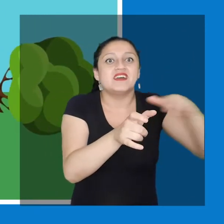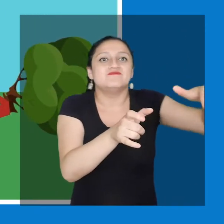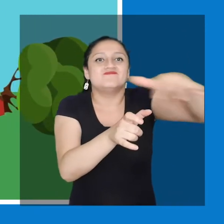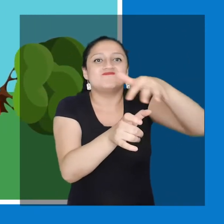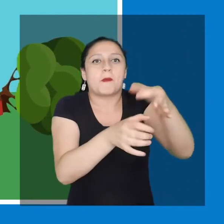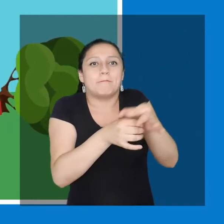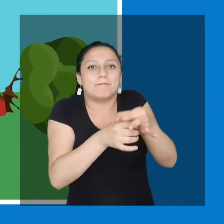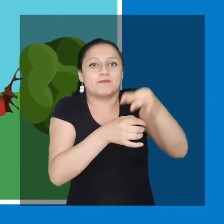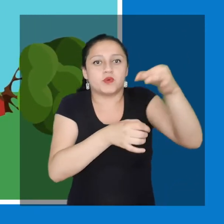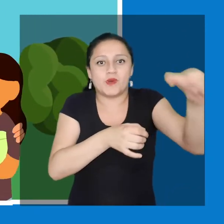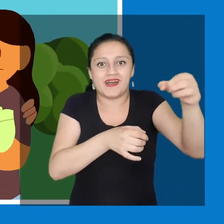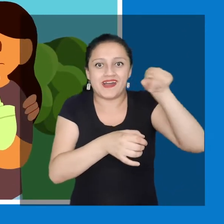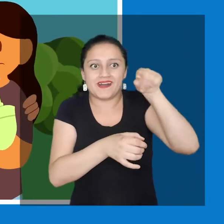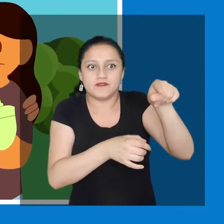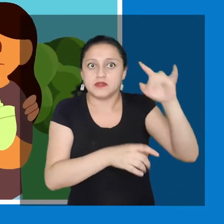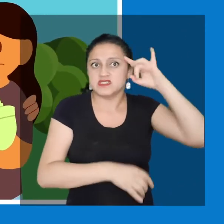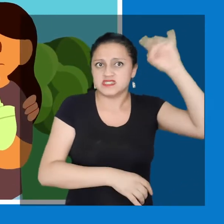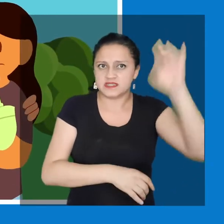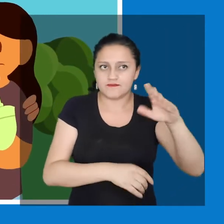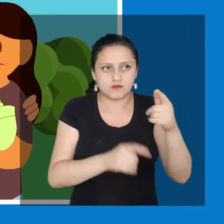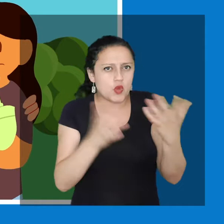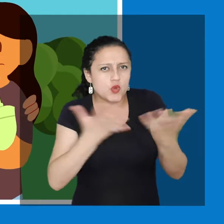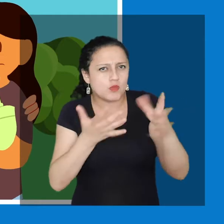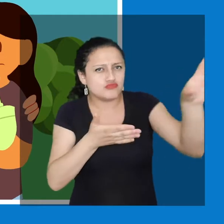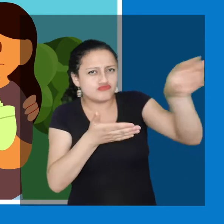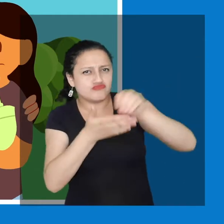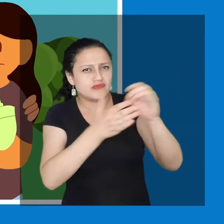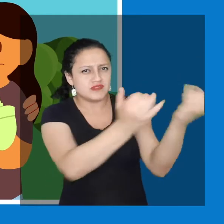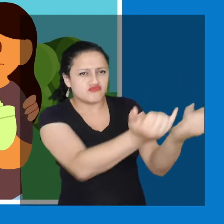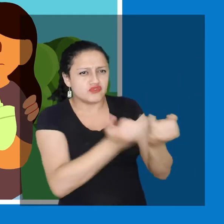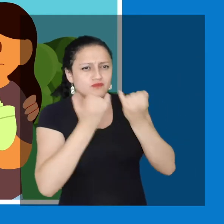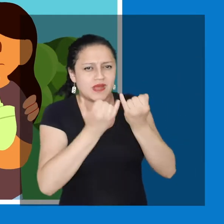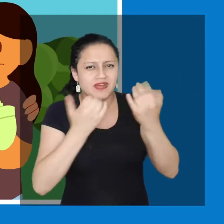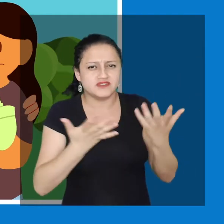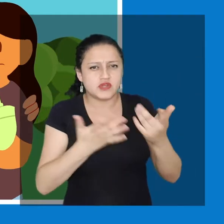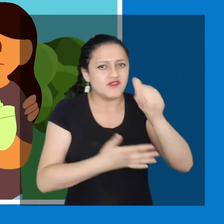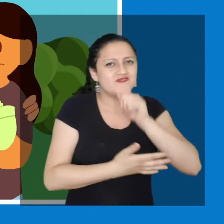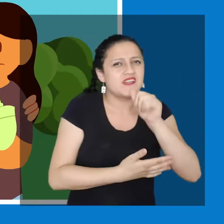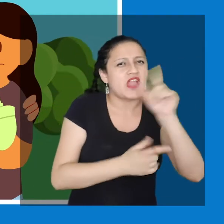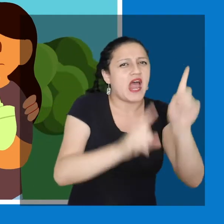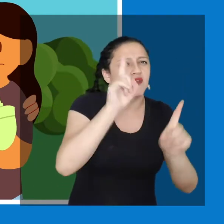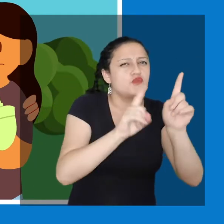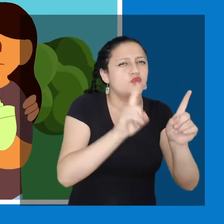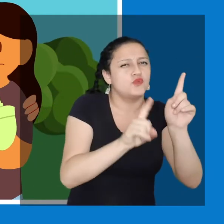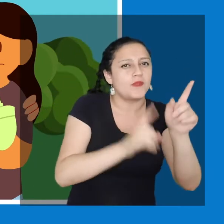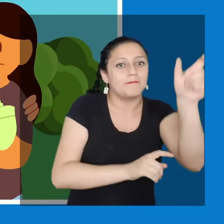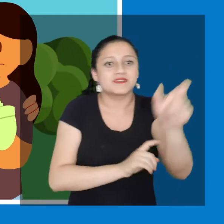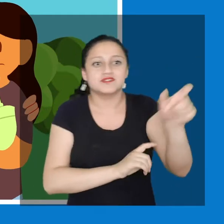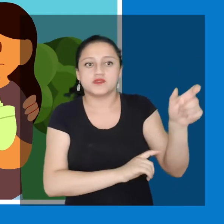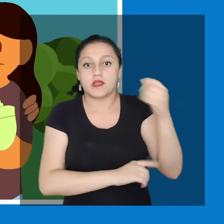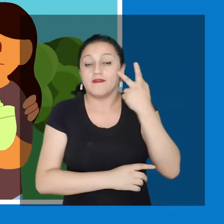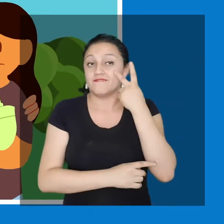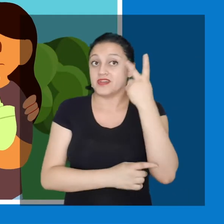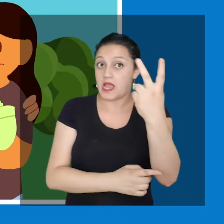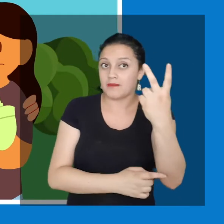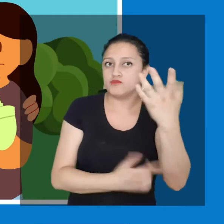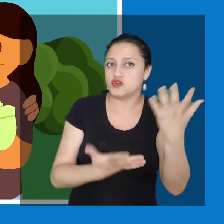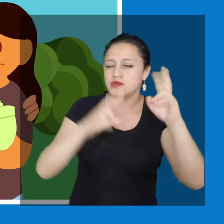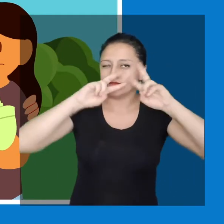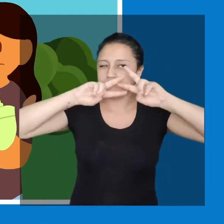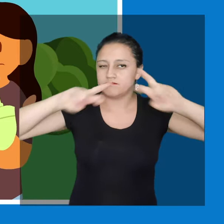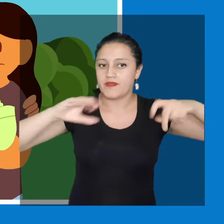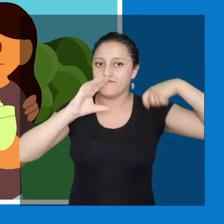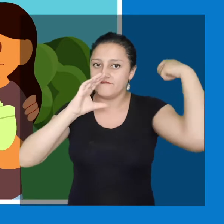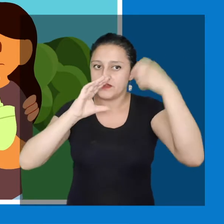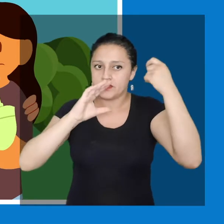podremos reconstruir la historia del terremoto para ese pueblo? ¿O solo estaríamos reconstruyendo una parte de ella? En este